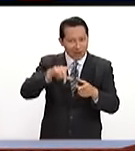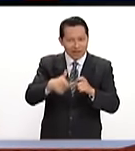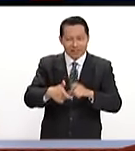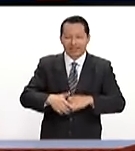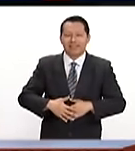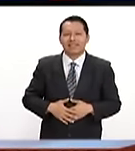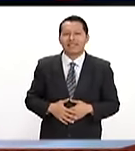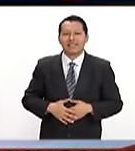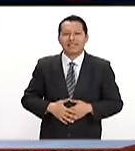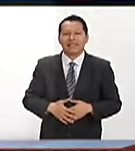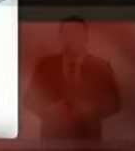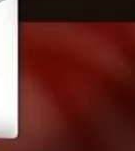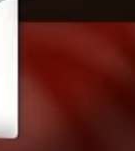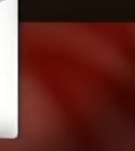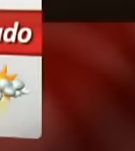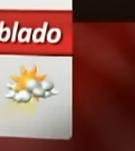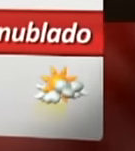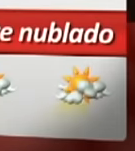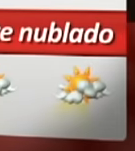México del Día.